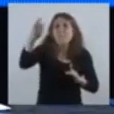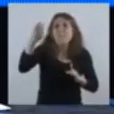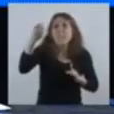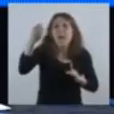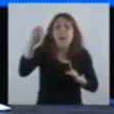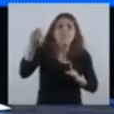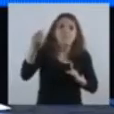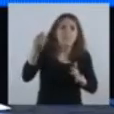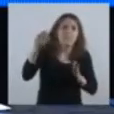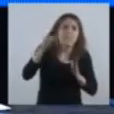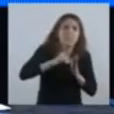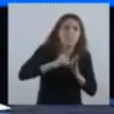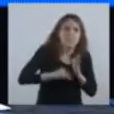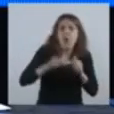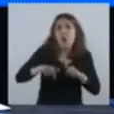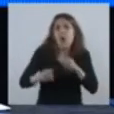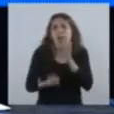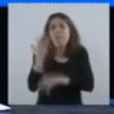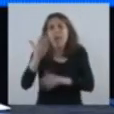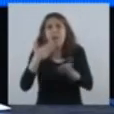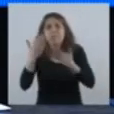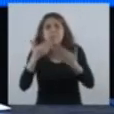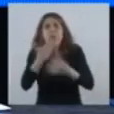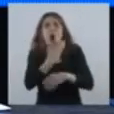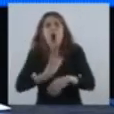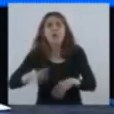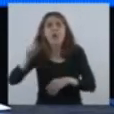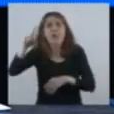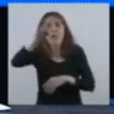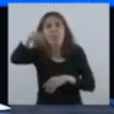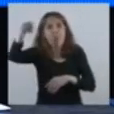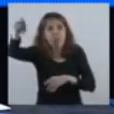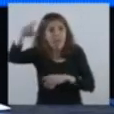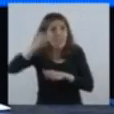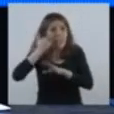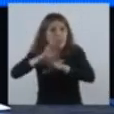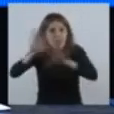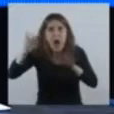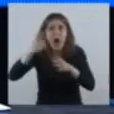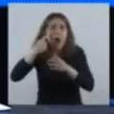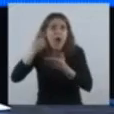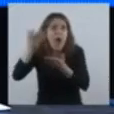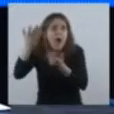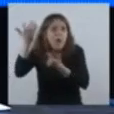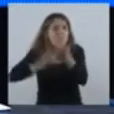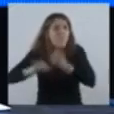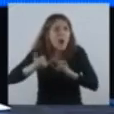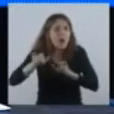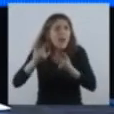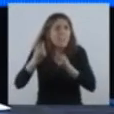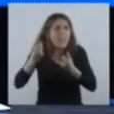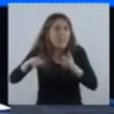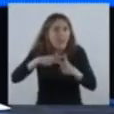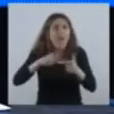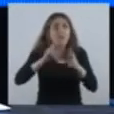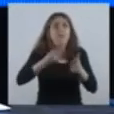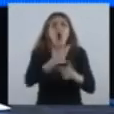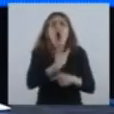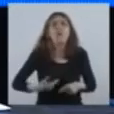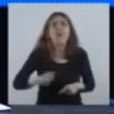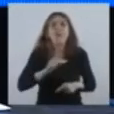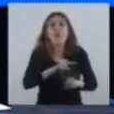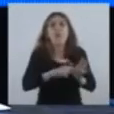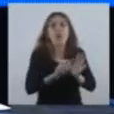mañana estuve hablando otra vez con el gobernador de Neuquén, viendo las necesidades que Neuquén tiene. Hablé con el gobernador de Buenos Aires,